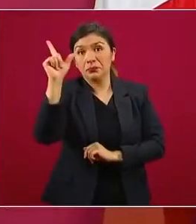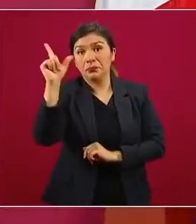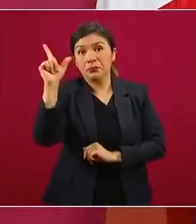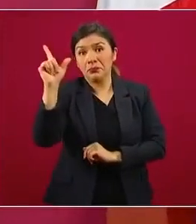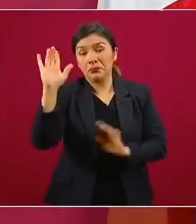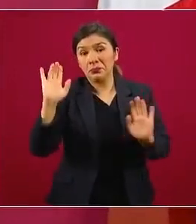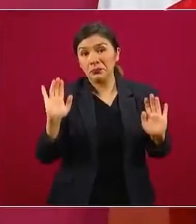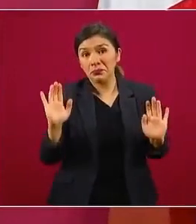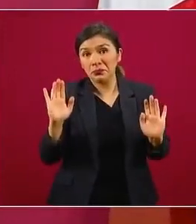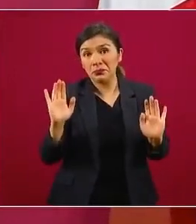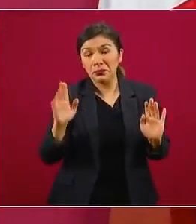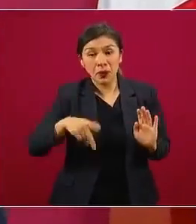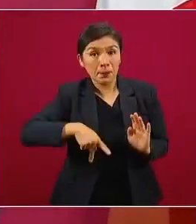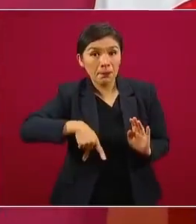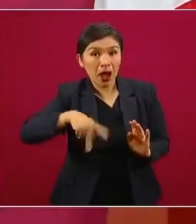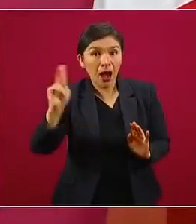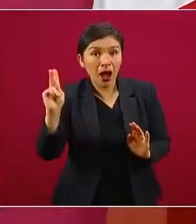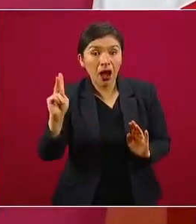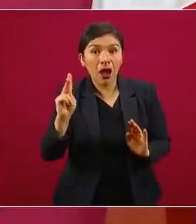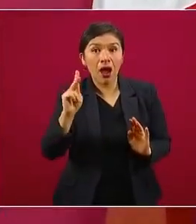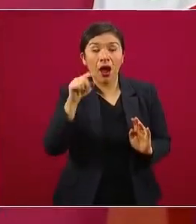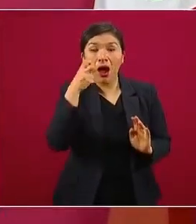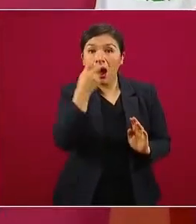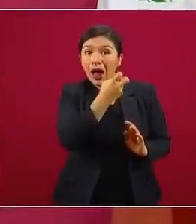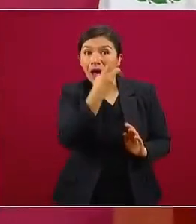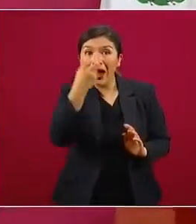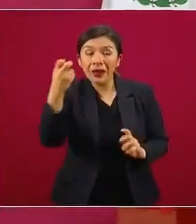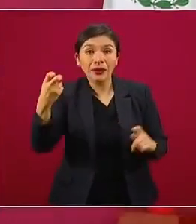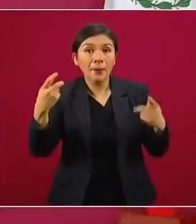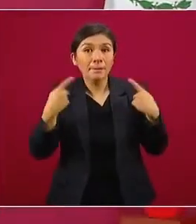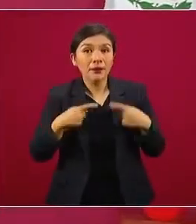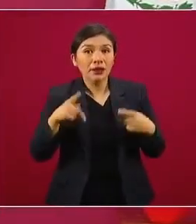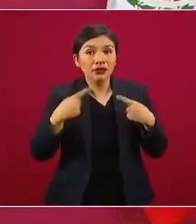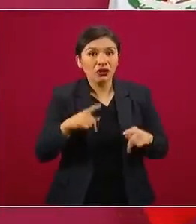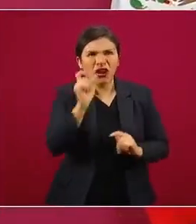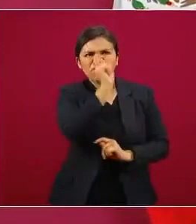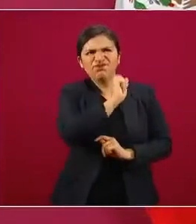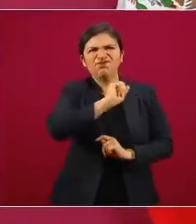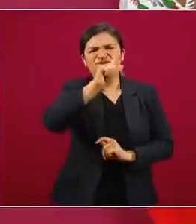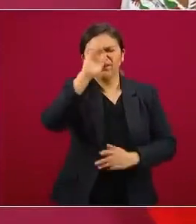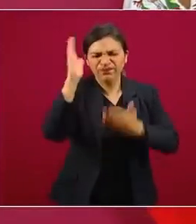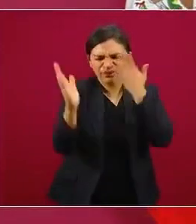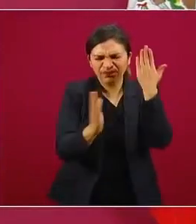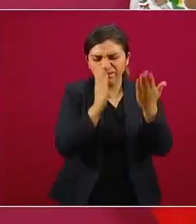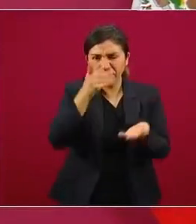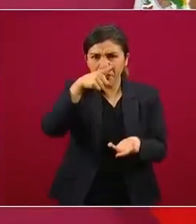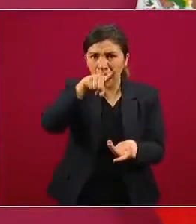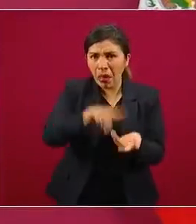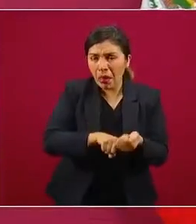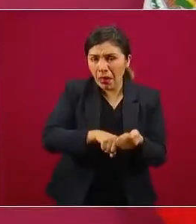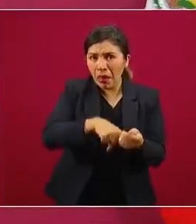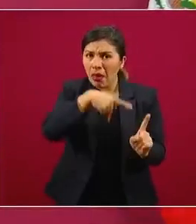no poseen